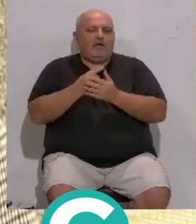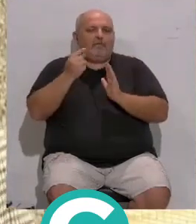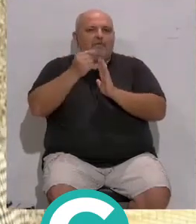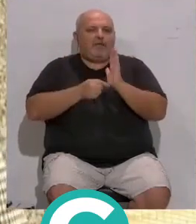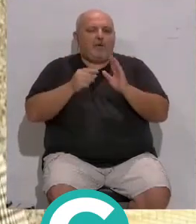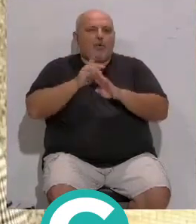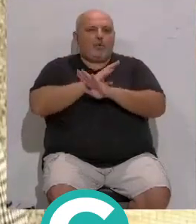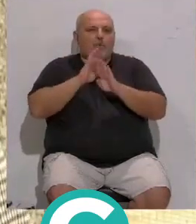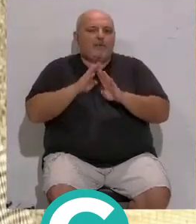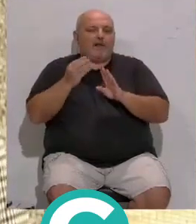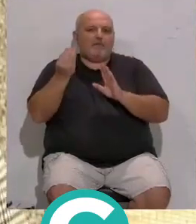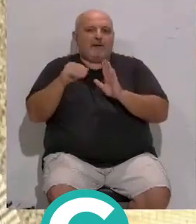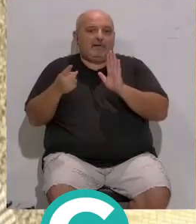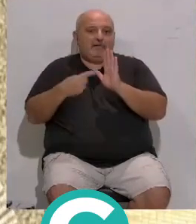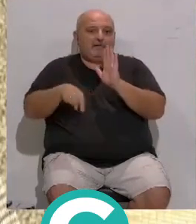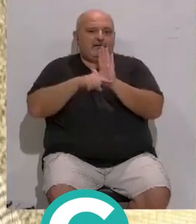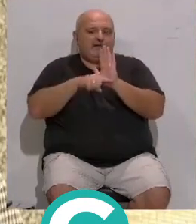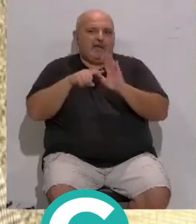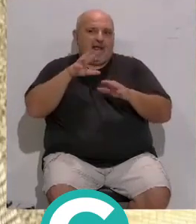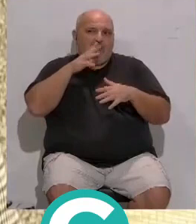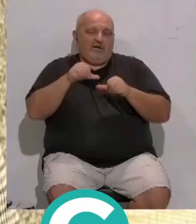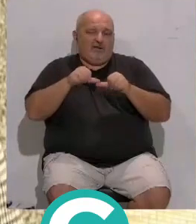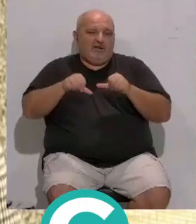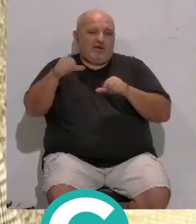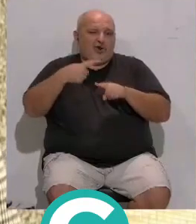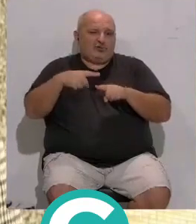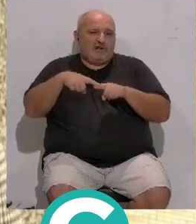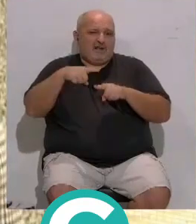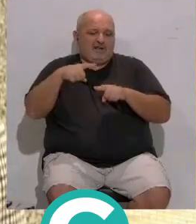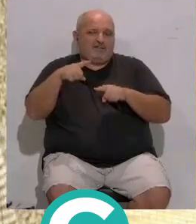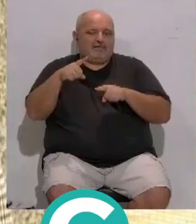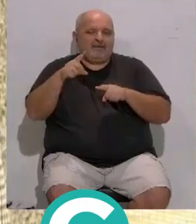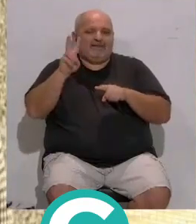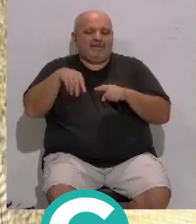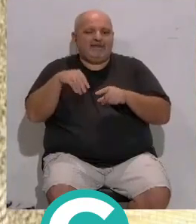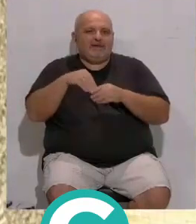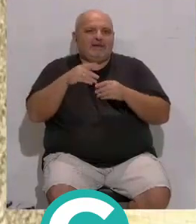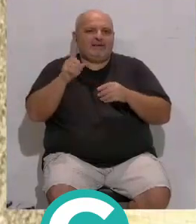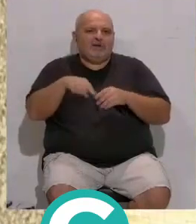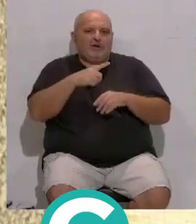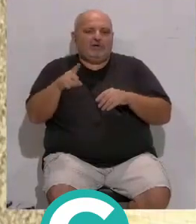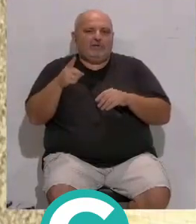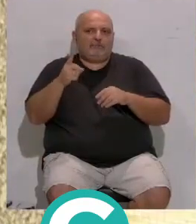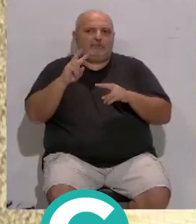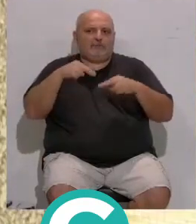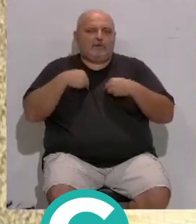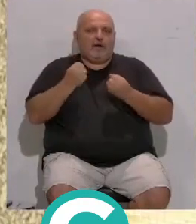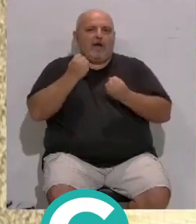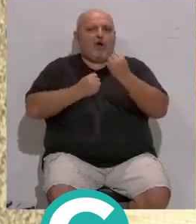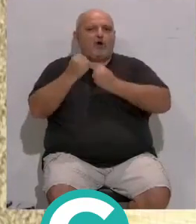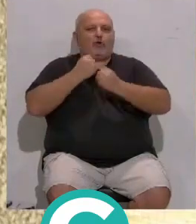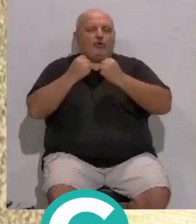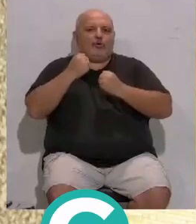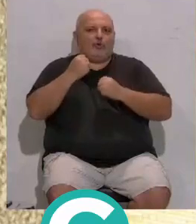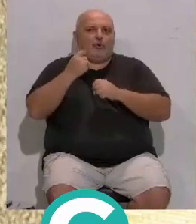última... ...pero muy importante y muy asequible ahora... ...con muchas cosas que están pasando... ...vamos a ver si podemos ponernos autoconsumo... ...y en